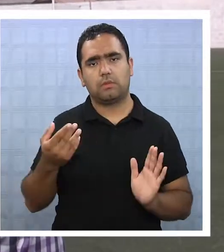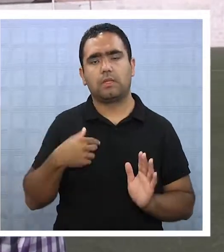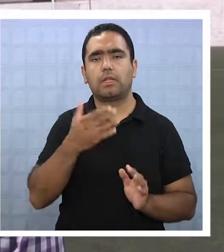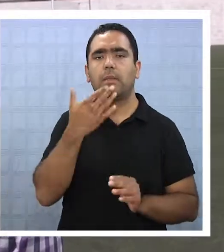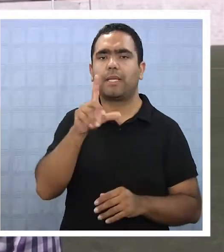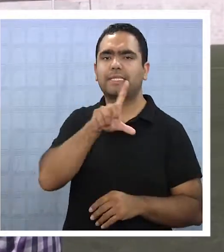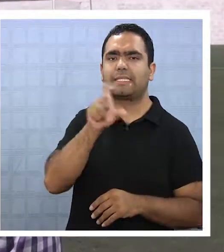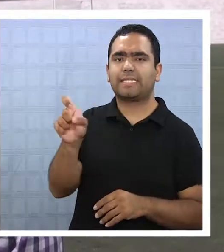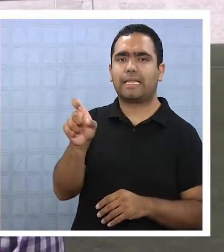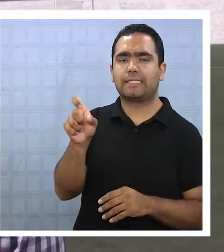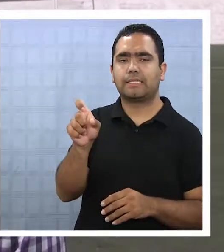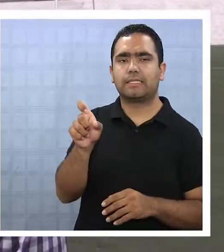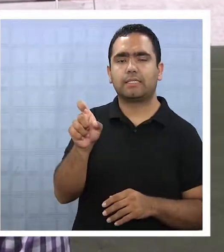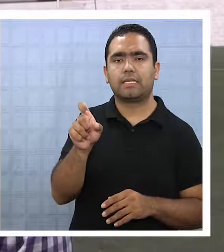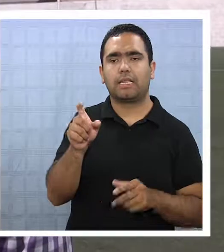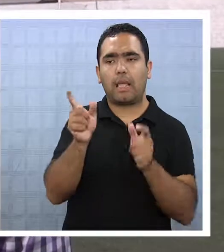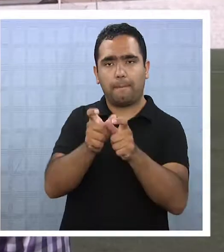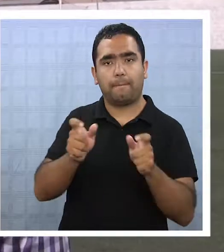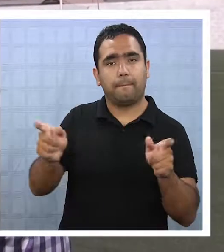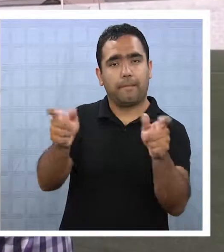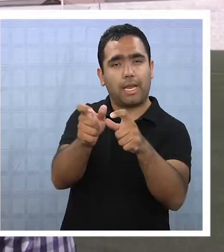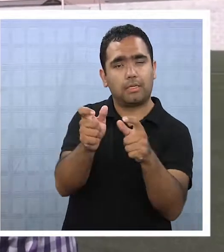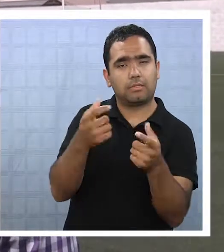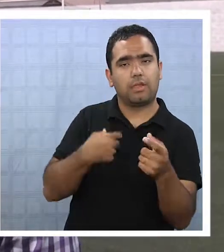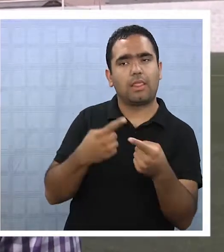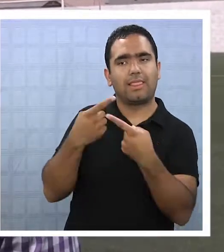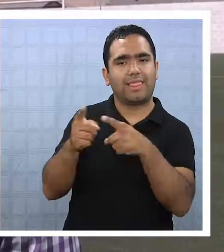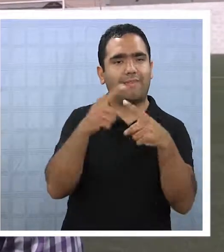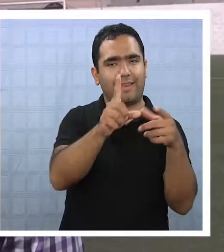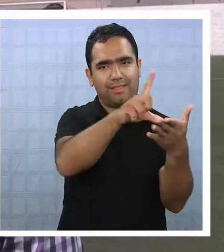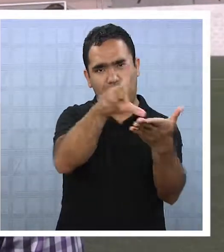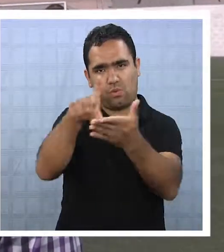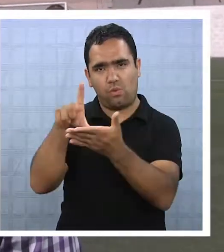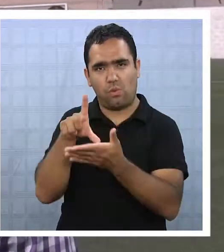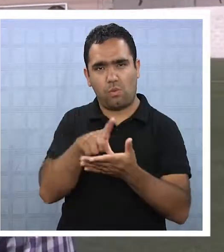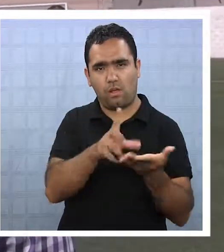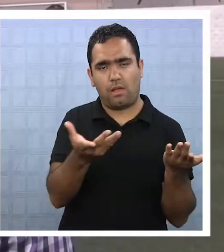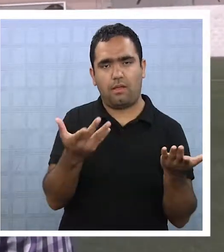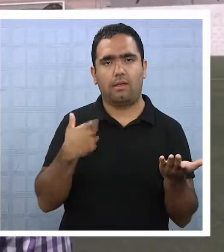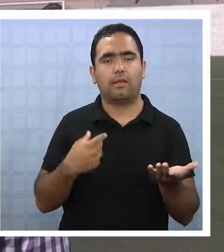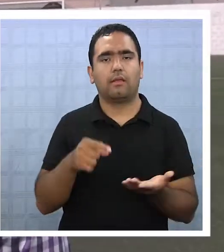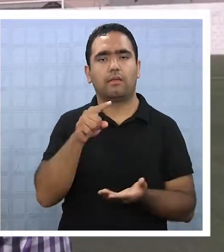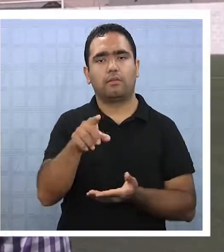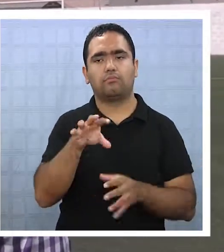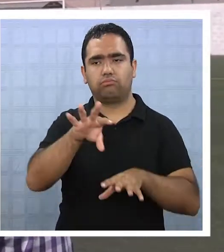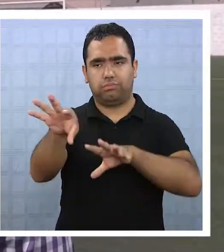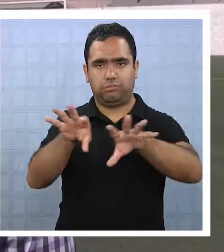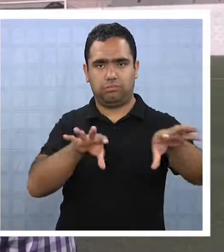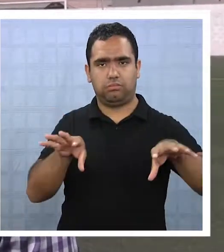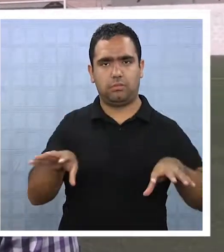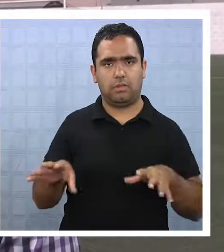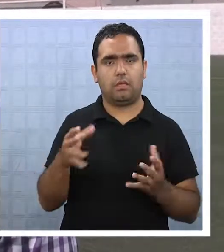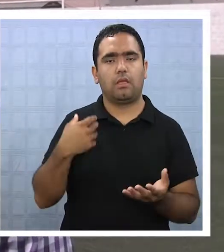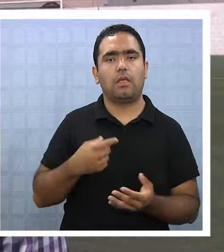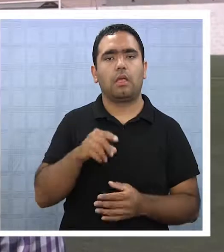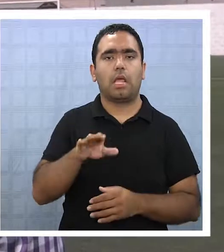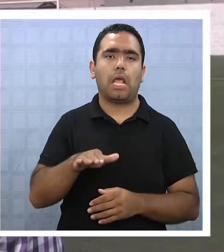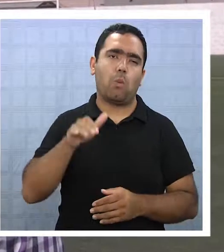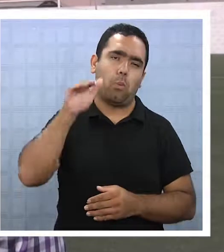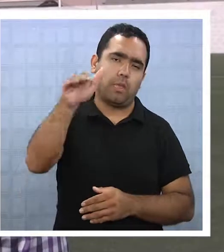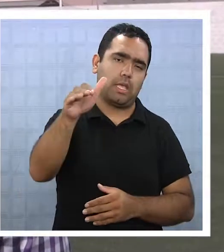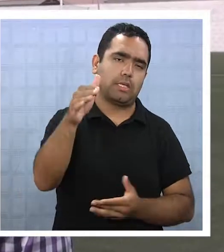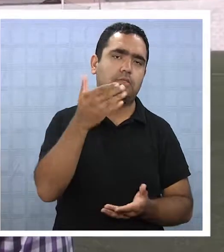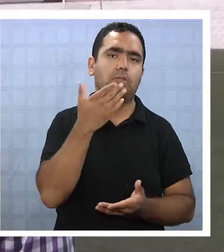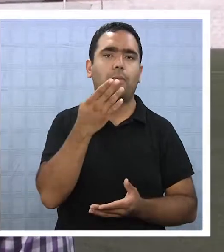municipal. Y tenemos 700 personas en distintos puntos de la comuna, repartidos por